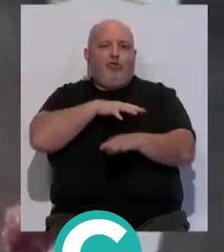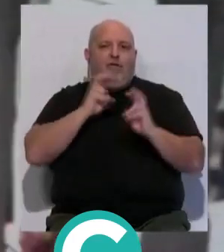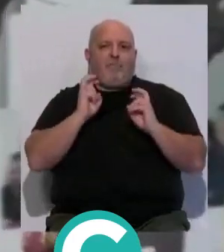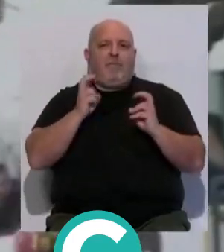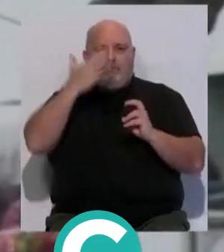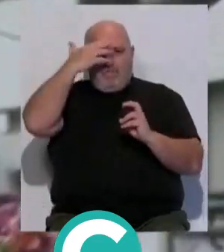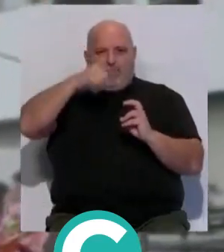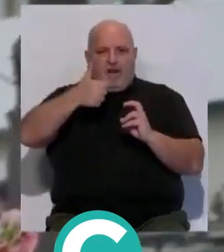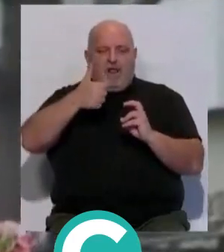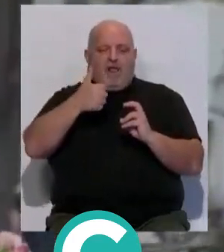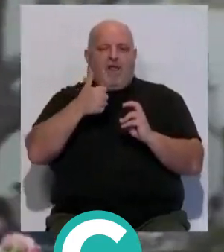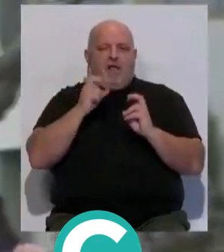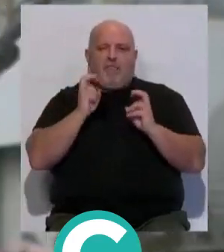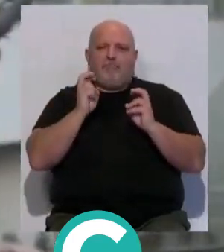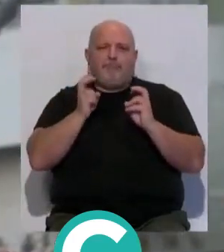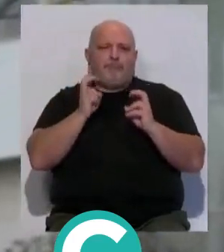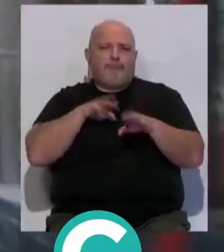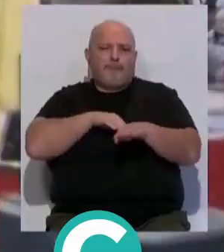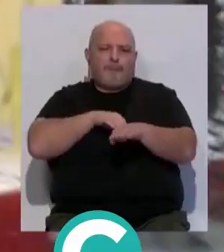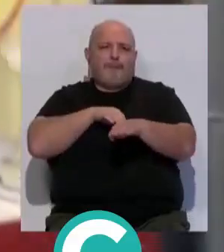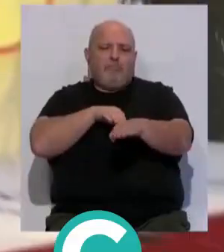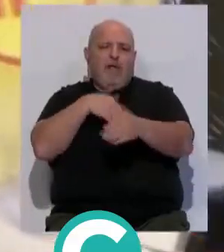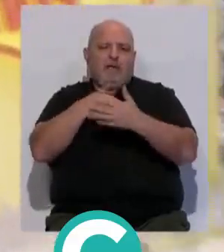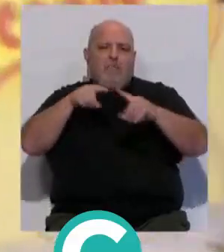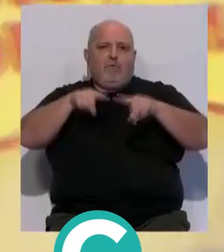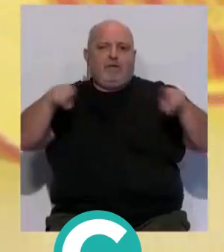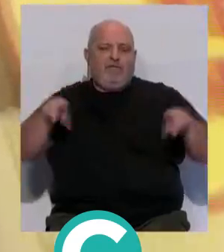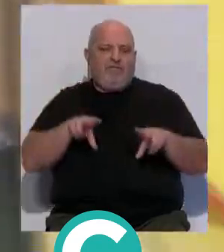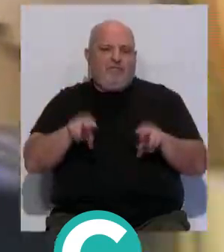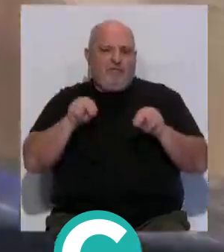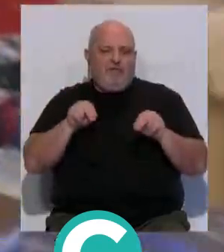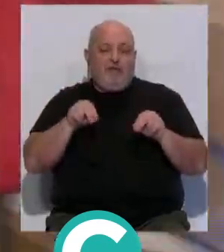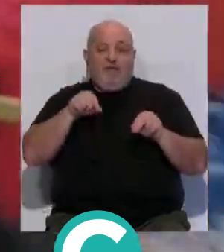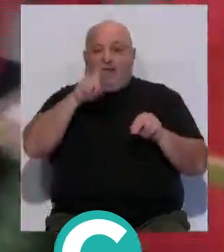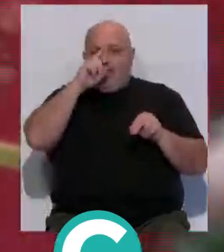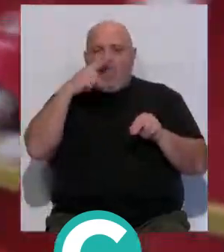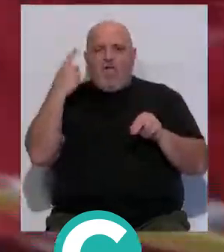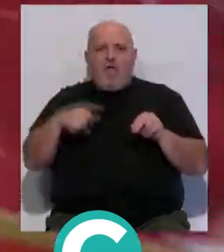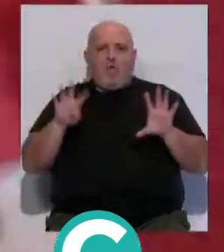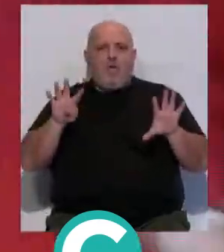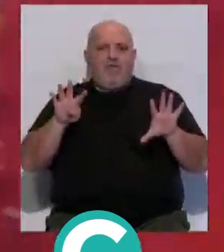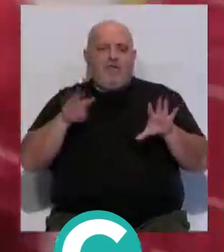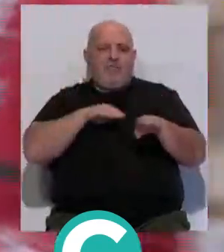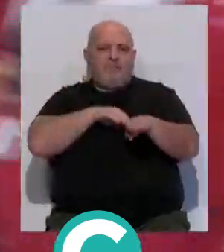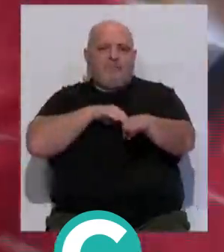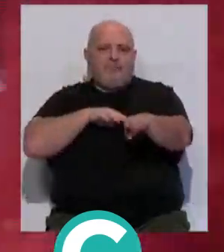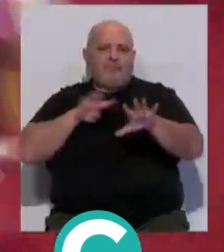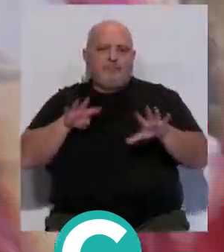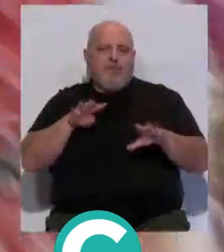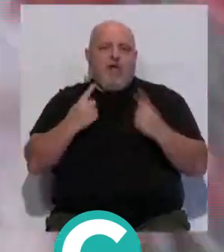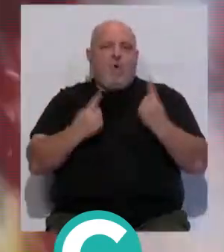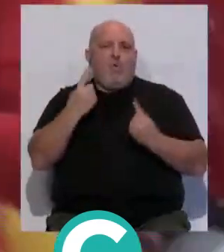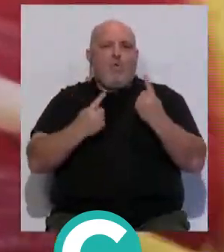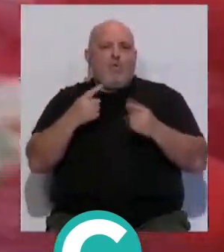Nahorantes, que recorrió la avenida principal hasta las puertas de tierra. El desfile de este año contó con nueve carrozas que iban acompañadas de